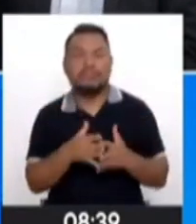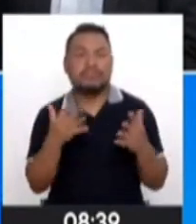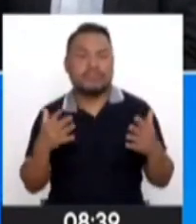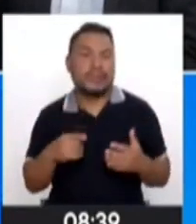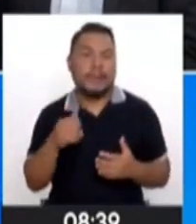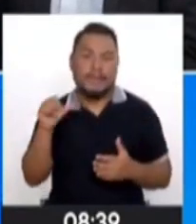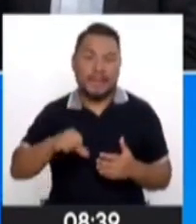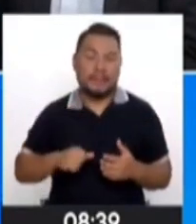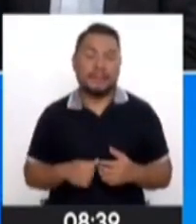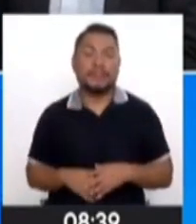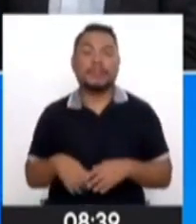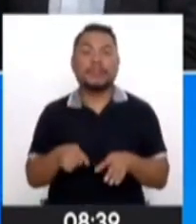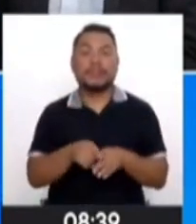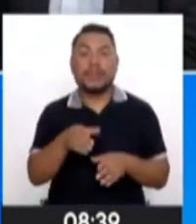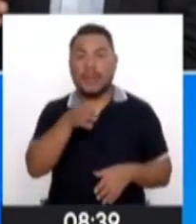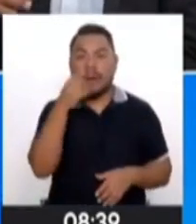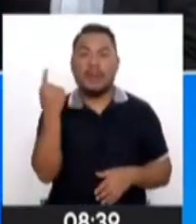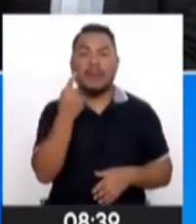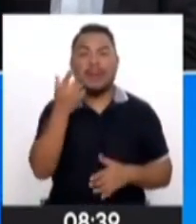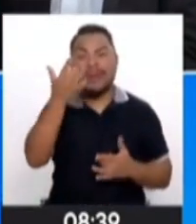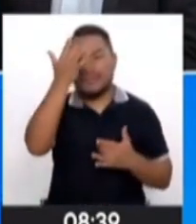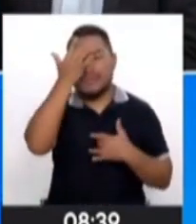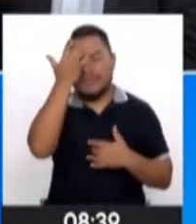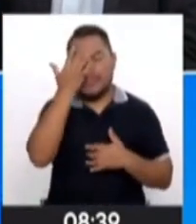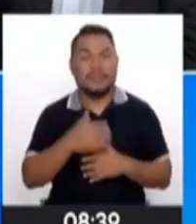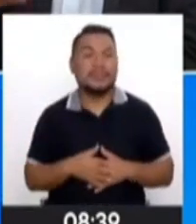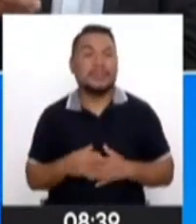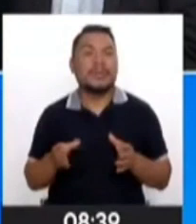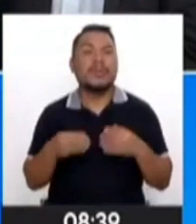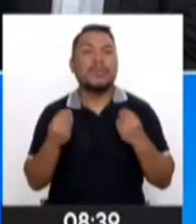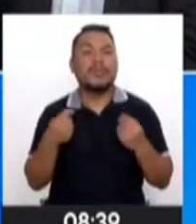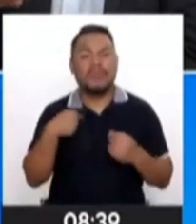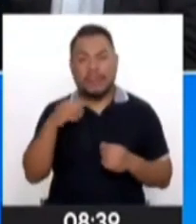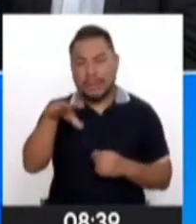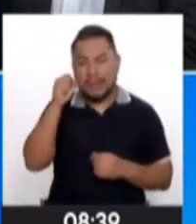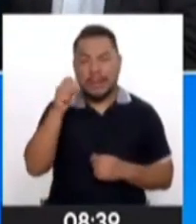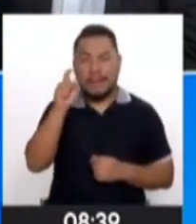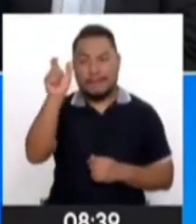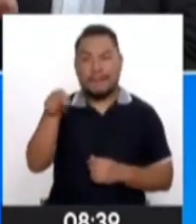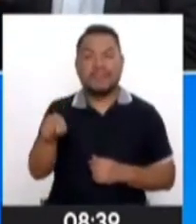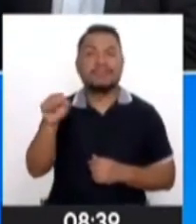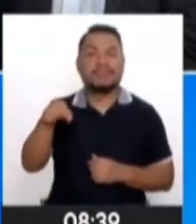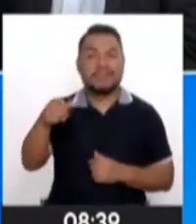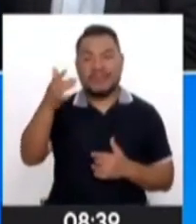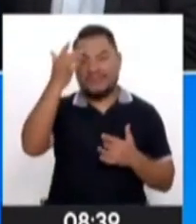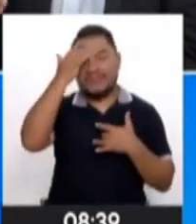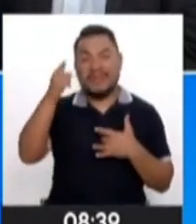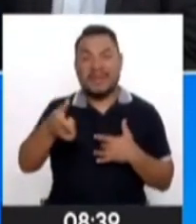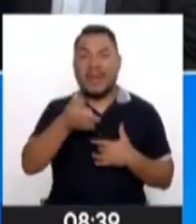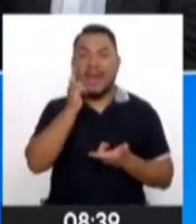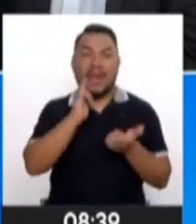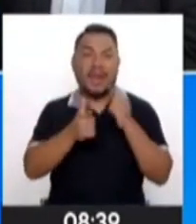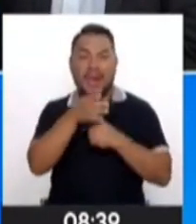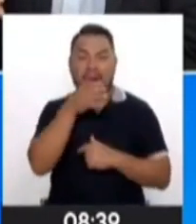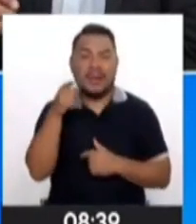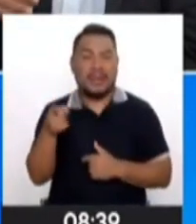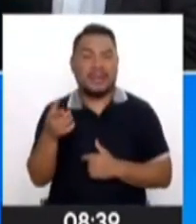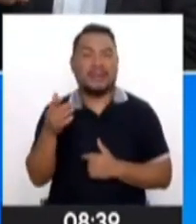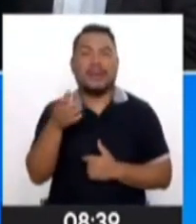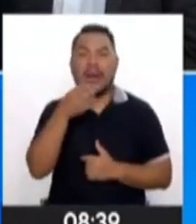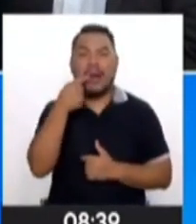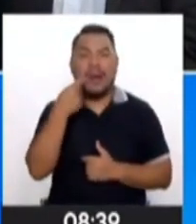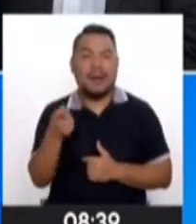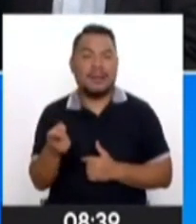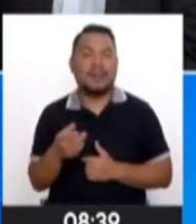el alcoholismo como enfermedad. ¿Cómo podemos identificar que una persona está llegando a la enfermedad? Primero,